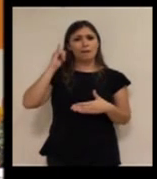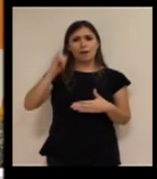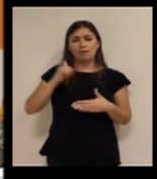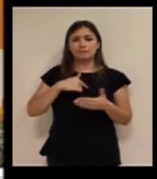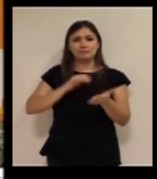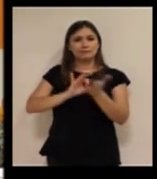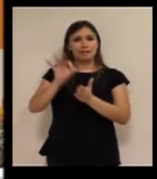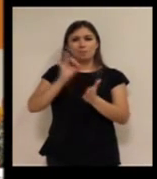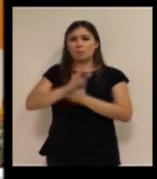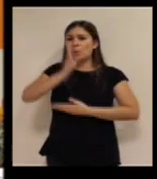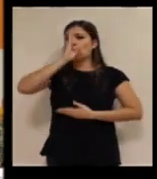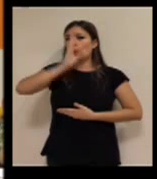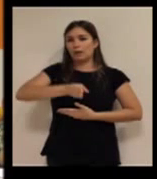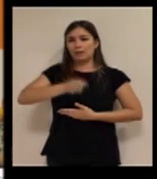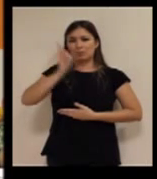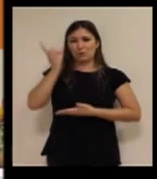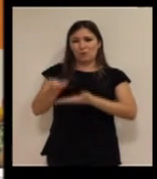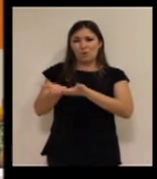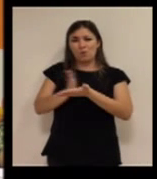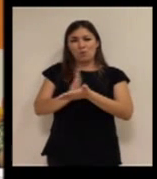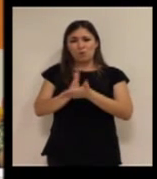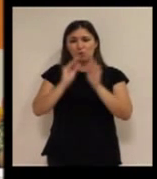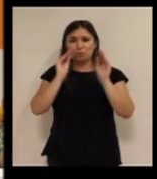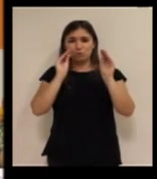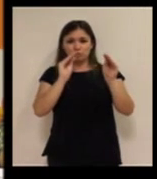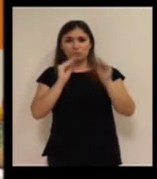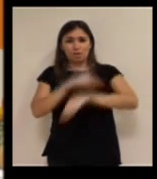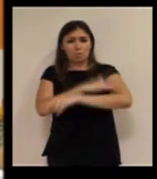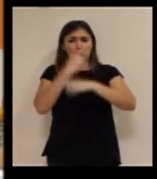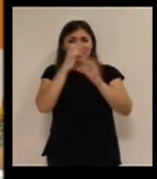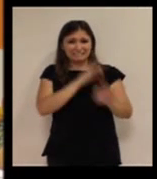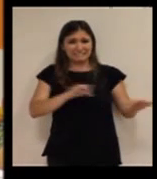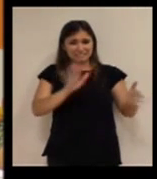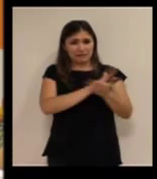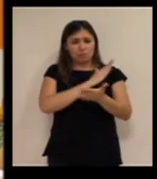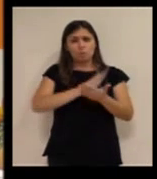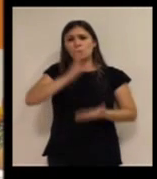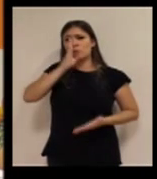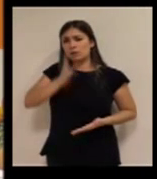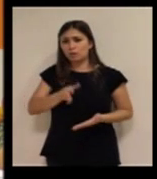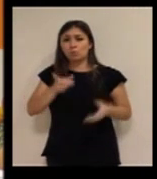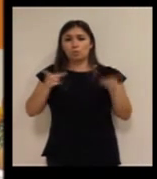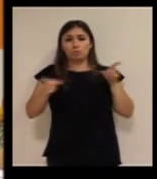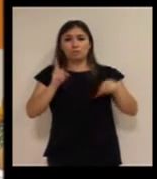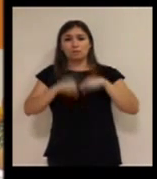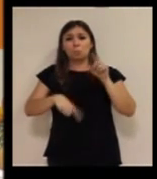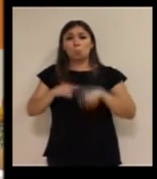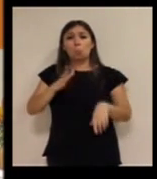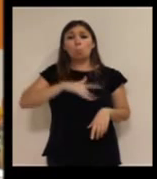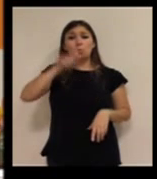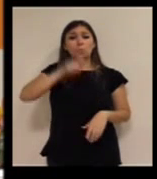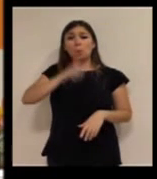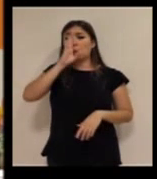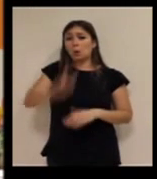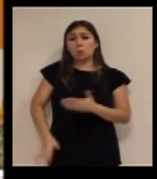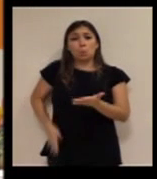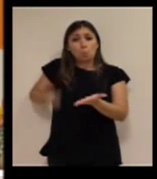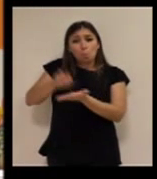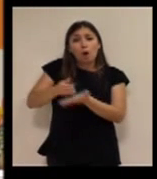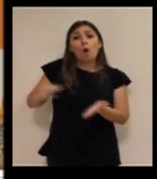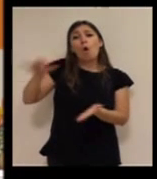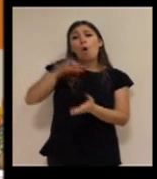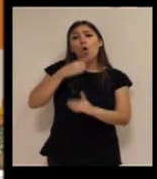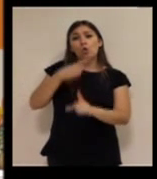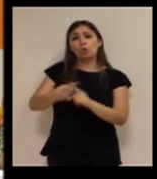prestamos el servicio de forma directa sin que intermedie la administración, bien porque ellos pueden pagar el servicio directamente o bien porque la Cruz